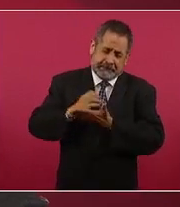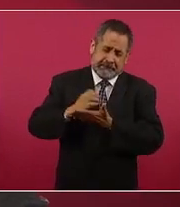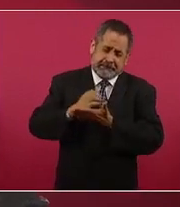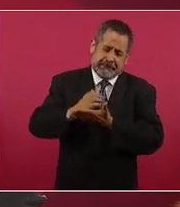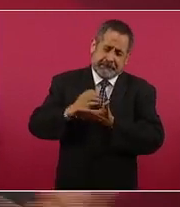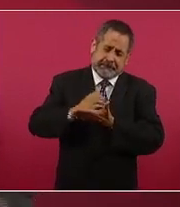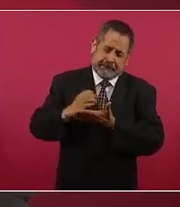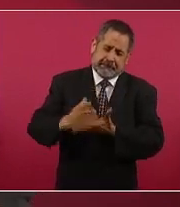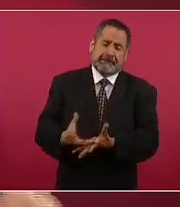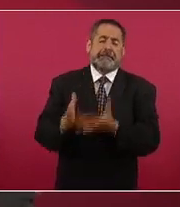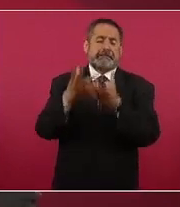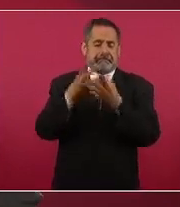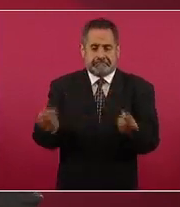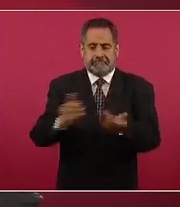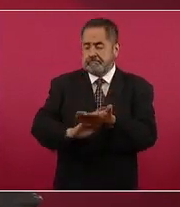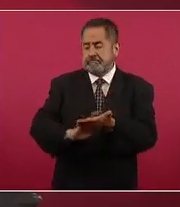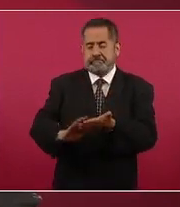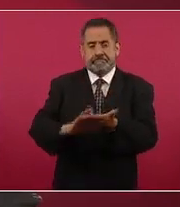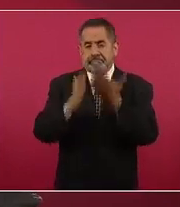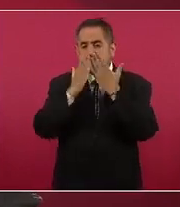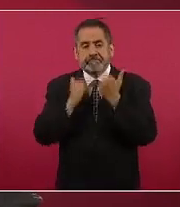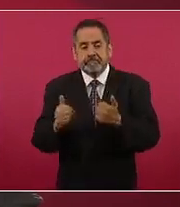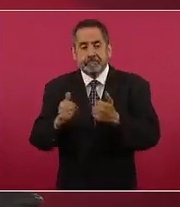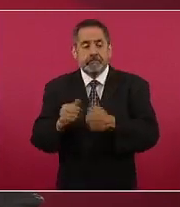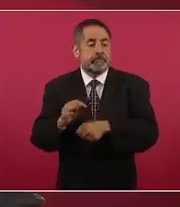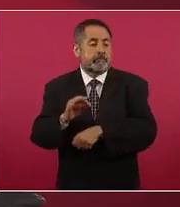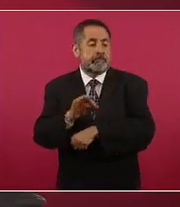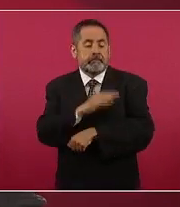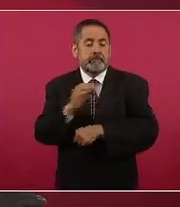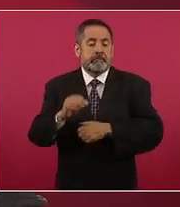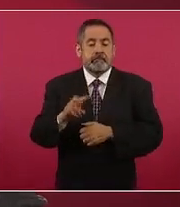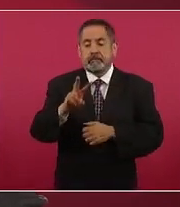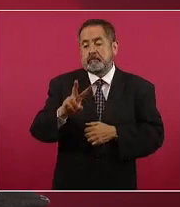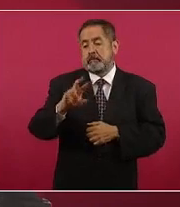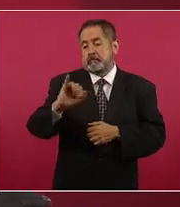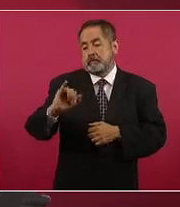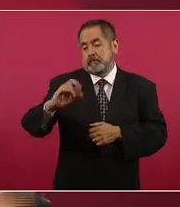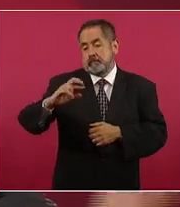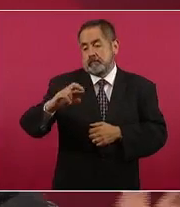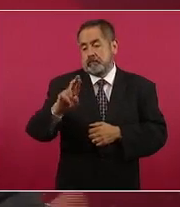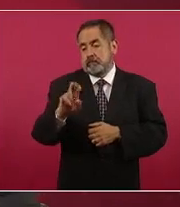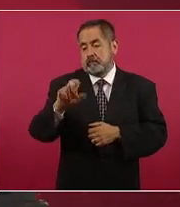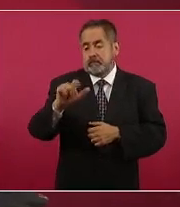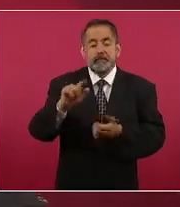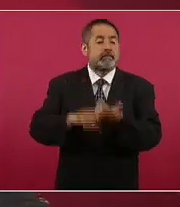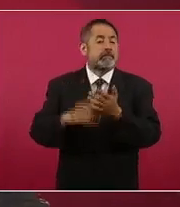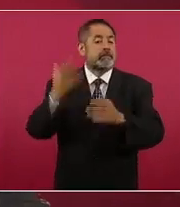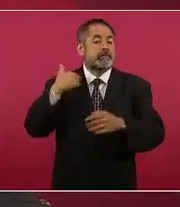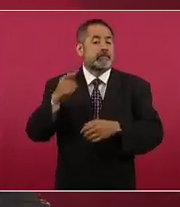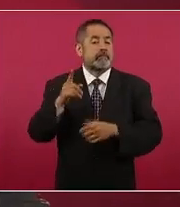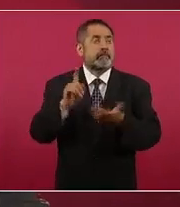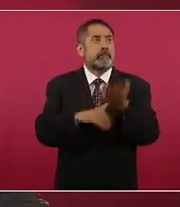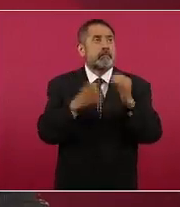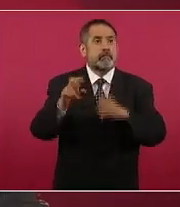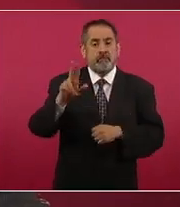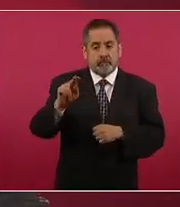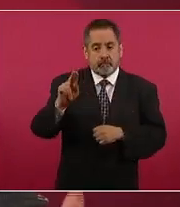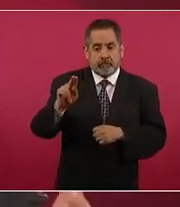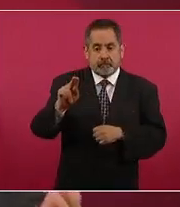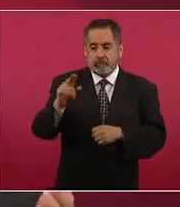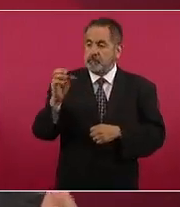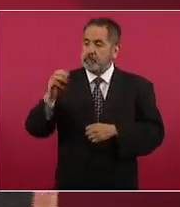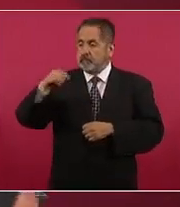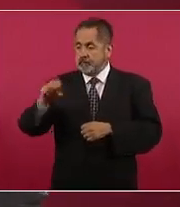vacuna hasta que en 1980 la Organización Mundial de la Salud la dio por erradicada.